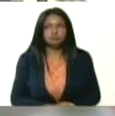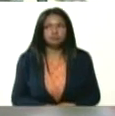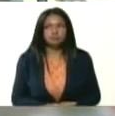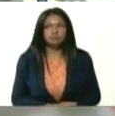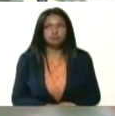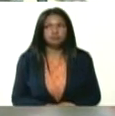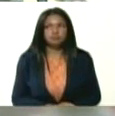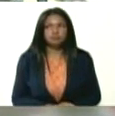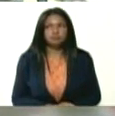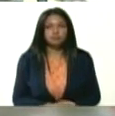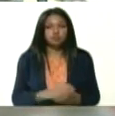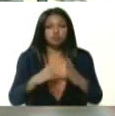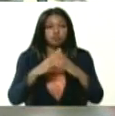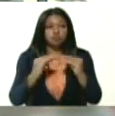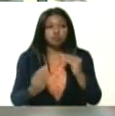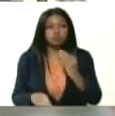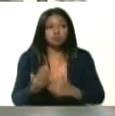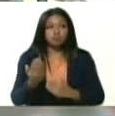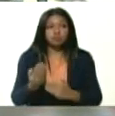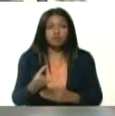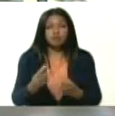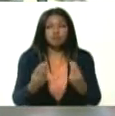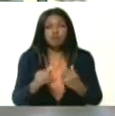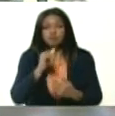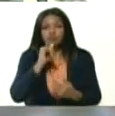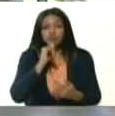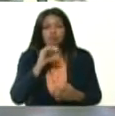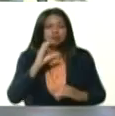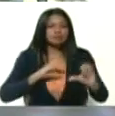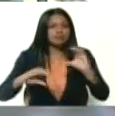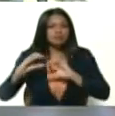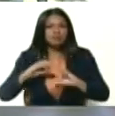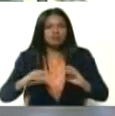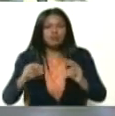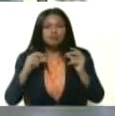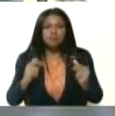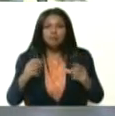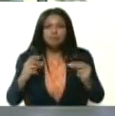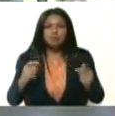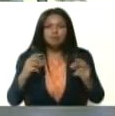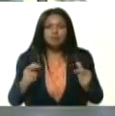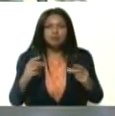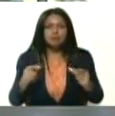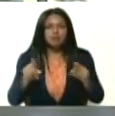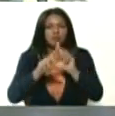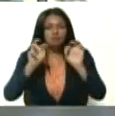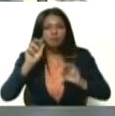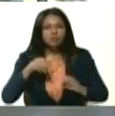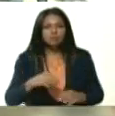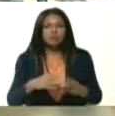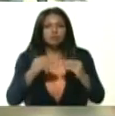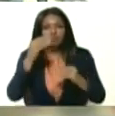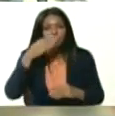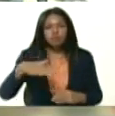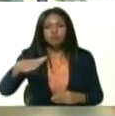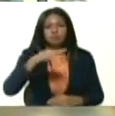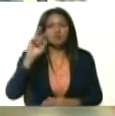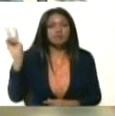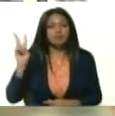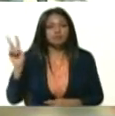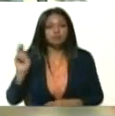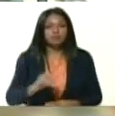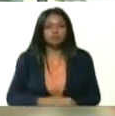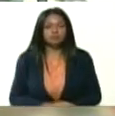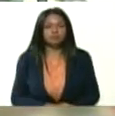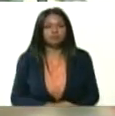Todo esto es muy importante mantener muy bien informado de manera científica y veraz a toda la población venezolana,